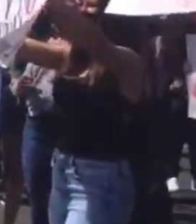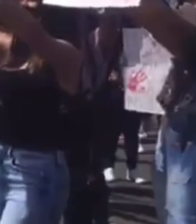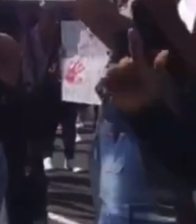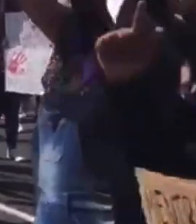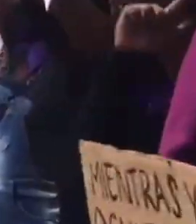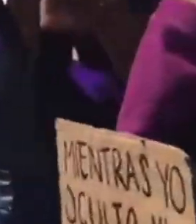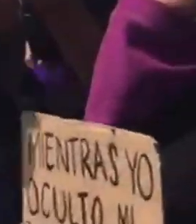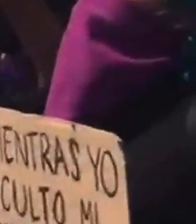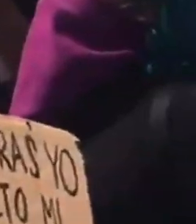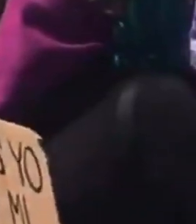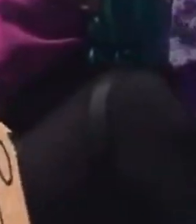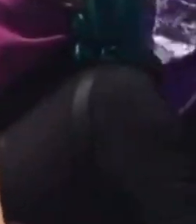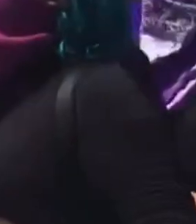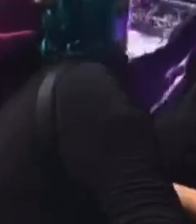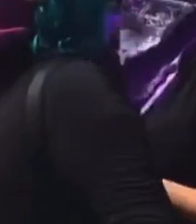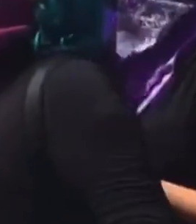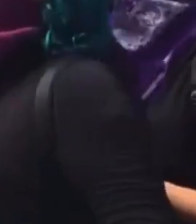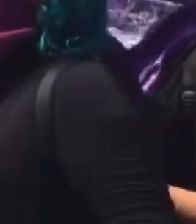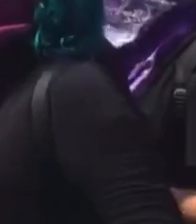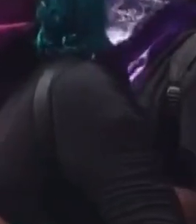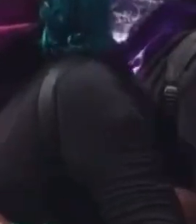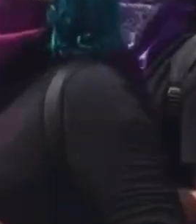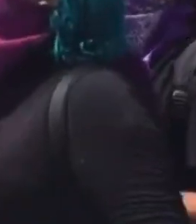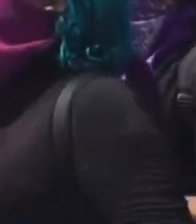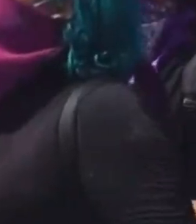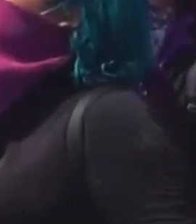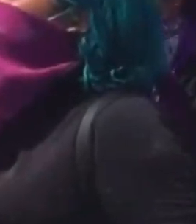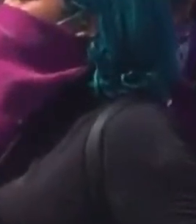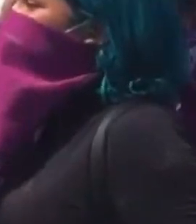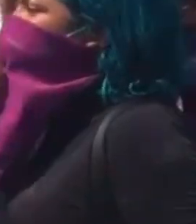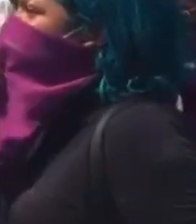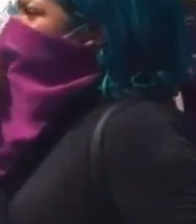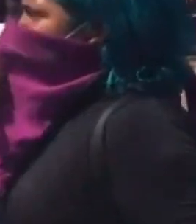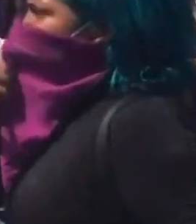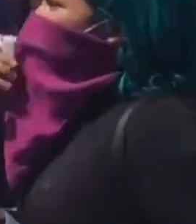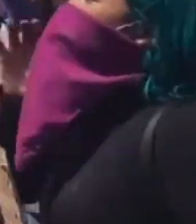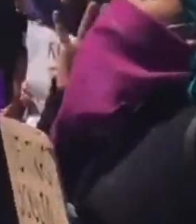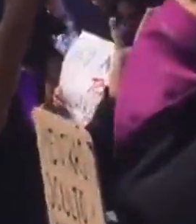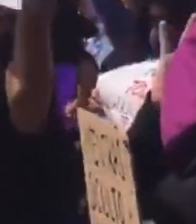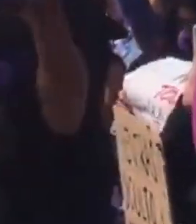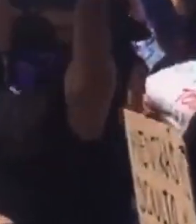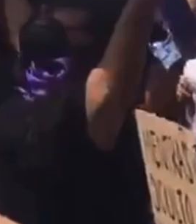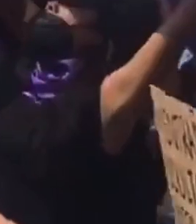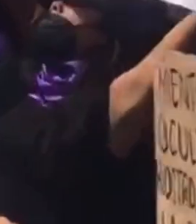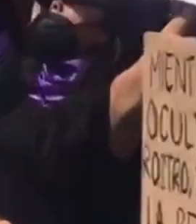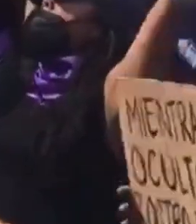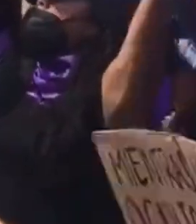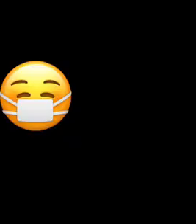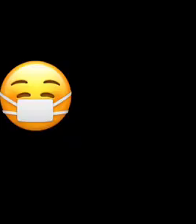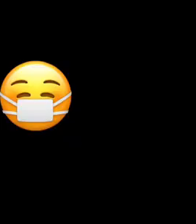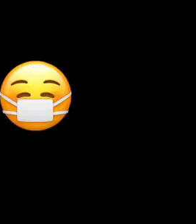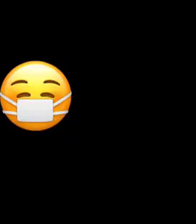y soy el trajeta a pagar las cuentas. ¡Junturista!